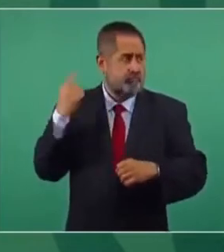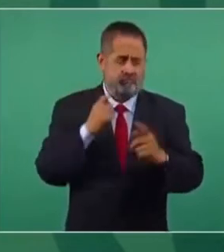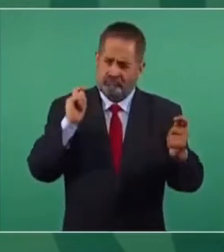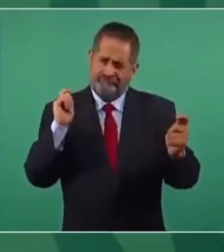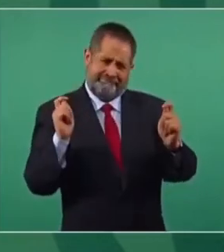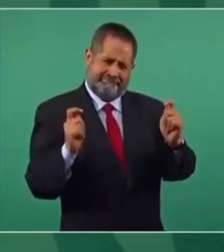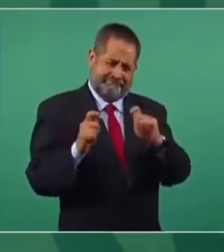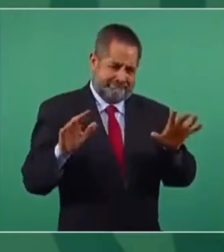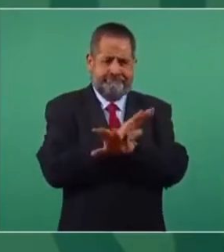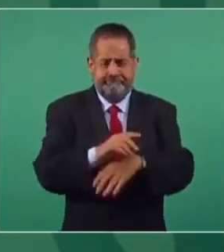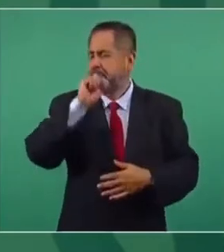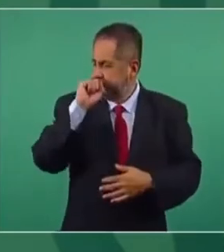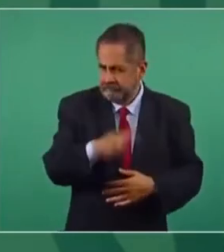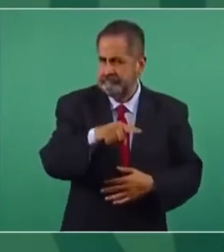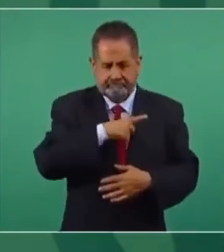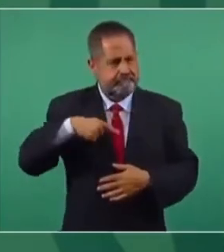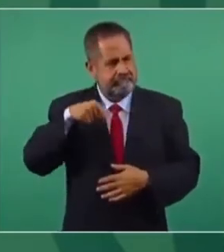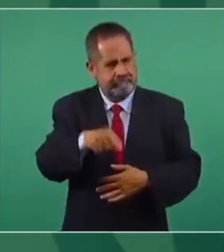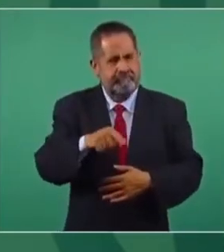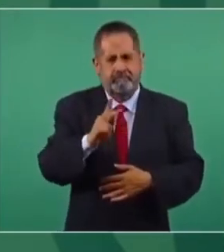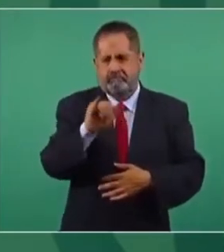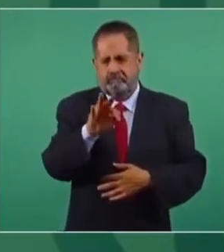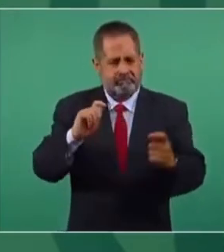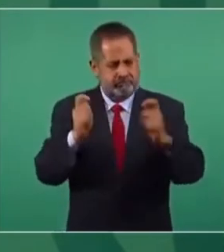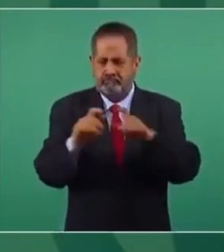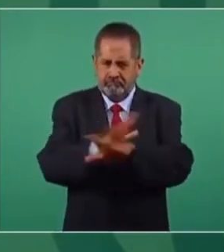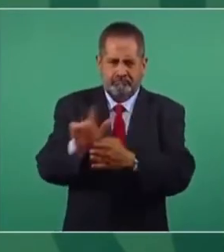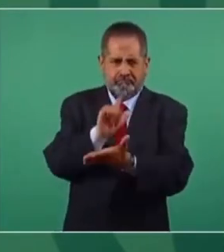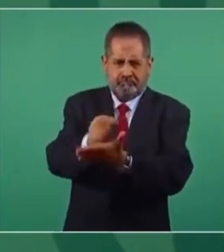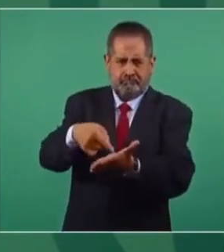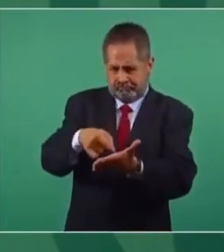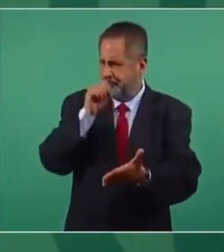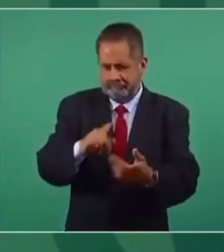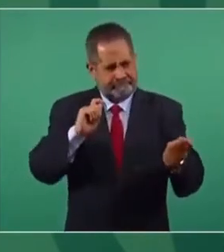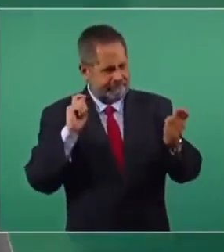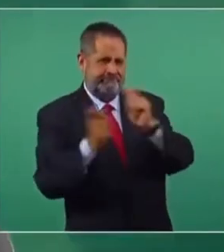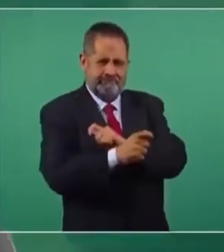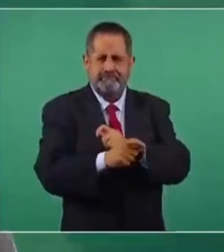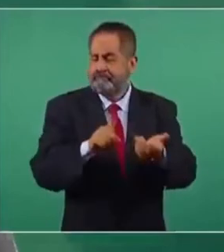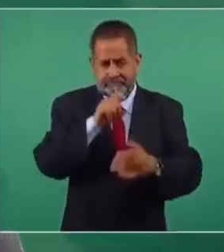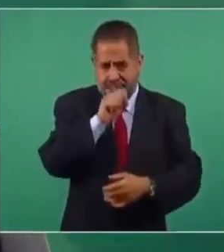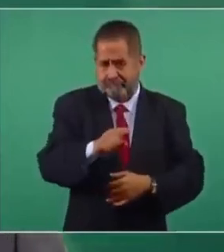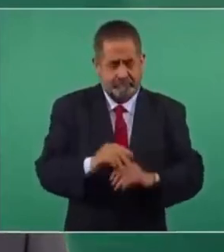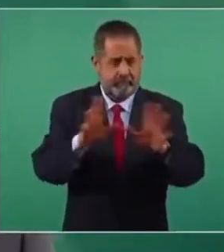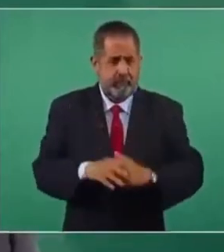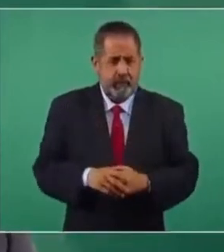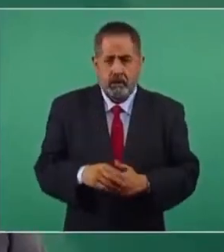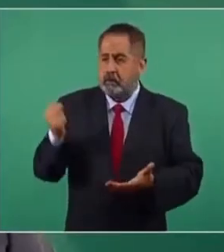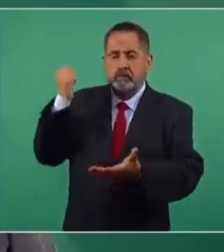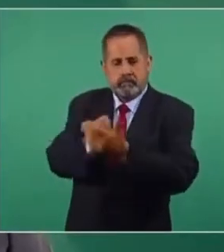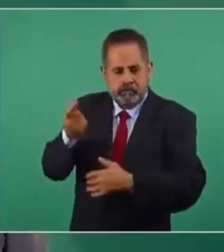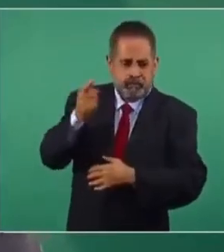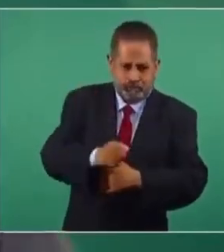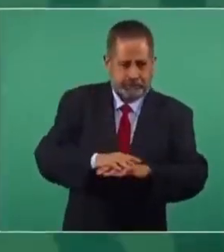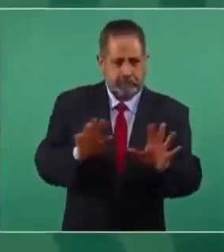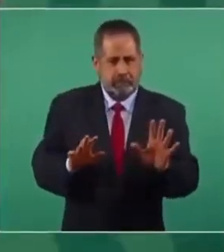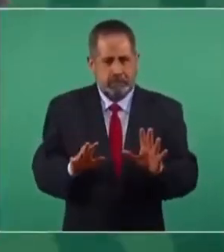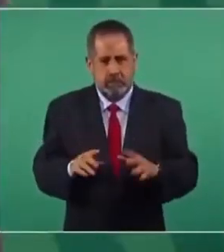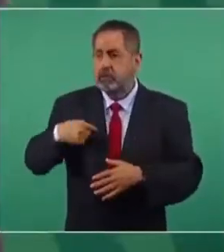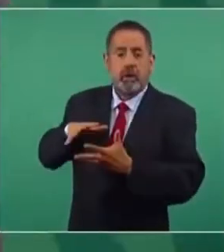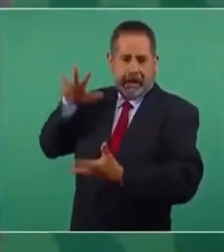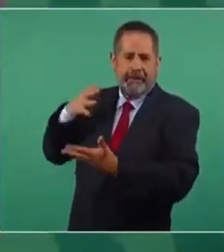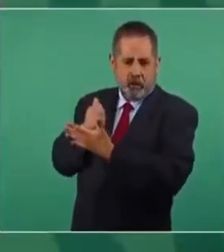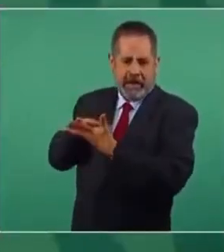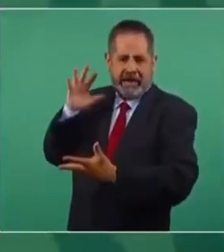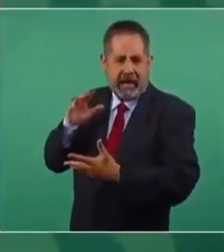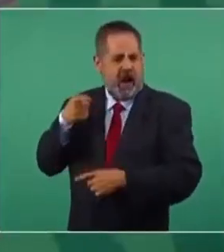transformación en el país, tiene también que hacerse una reforma en el Poder Judicial. Claro, no impuesta, no porque tenemos mayoría.